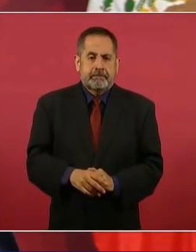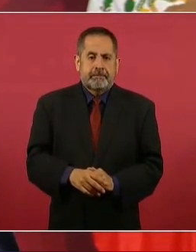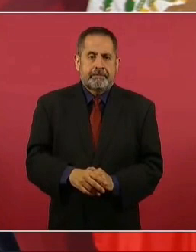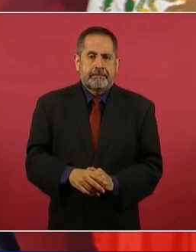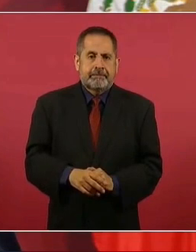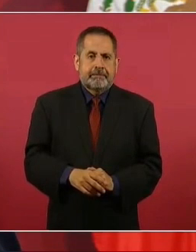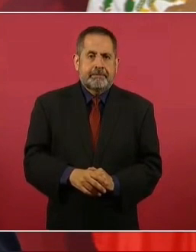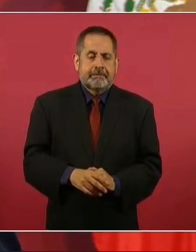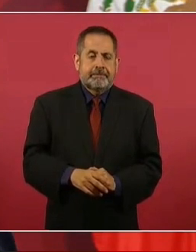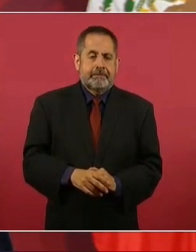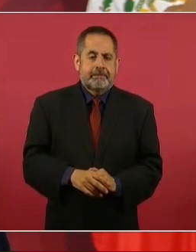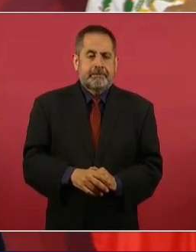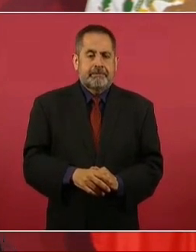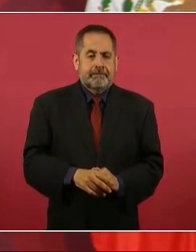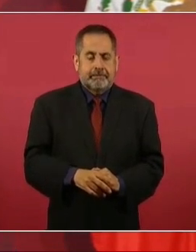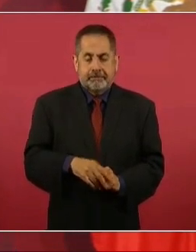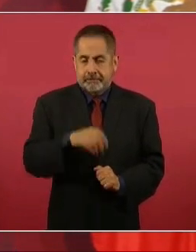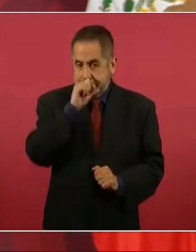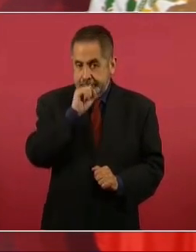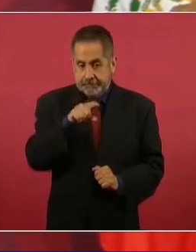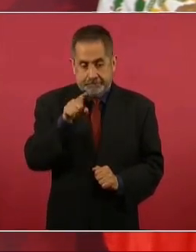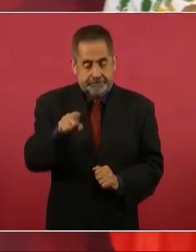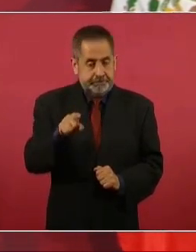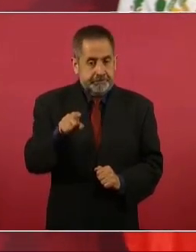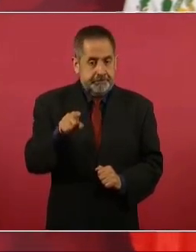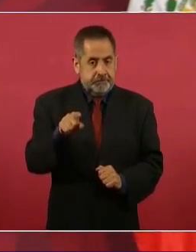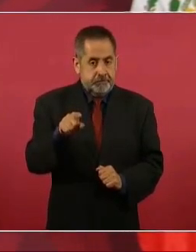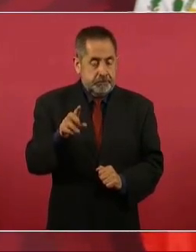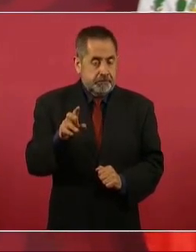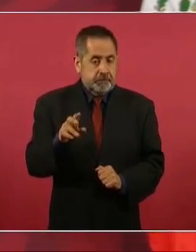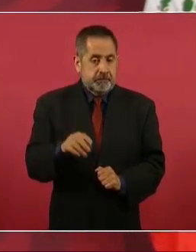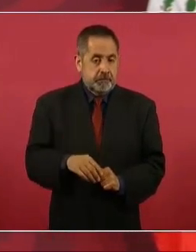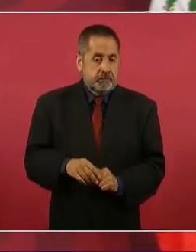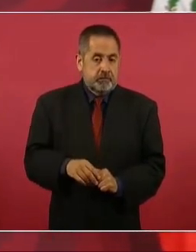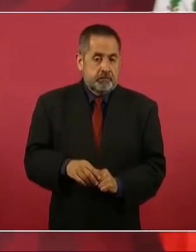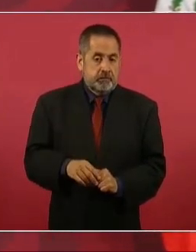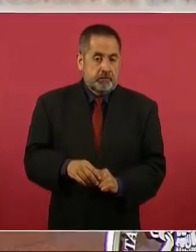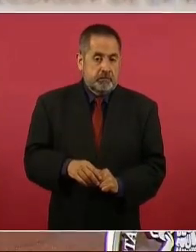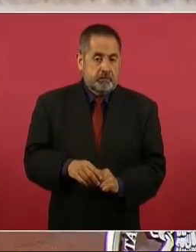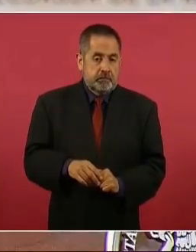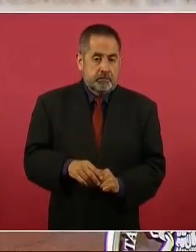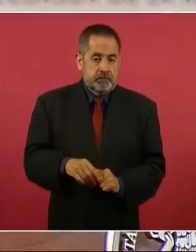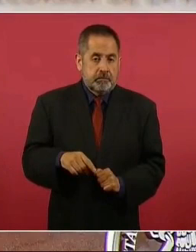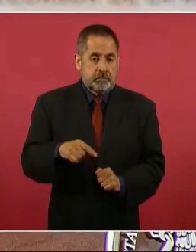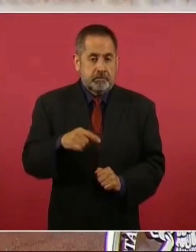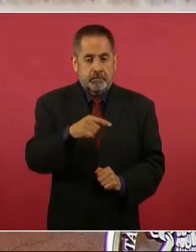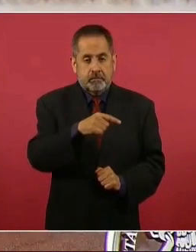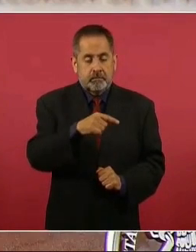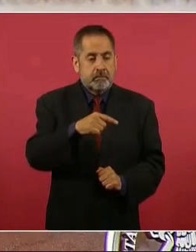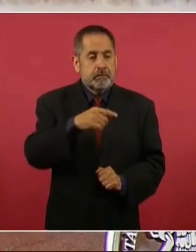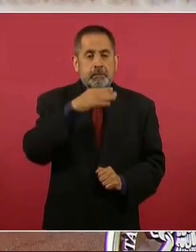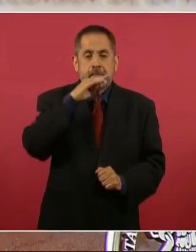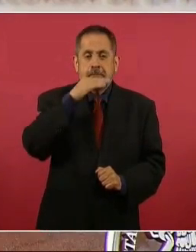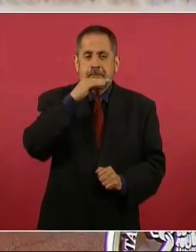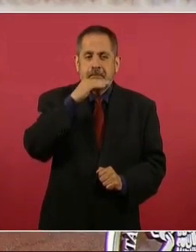Y lo del maíz transgénico,